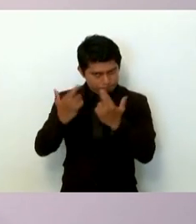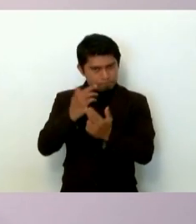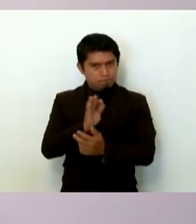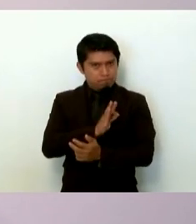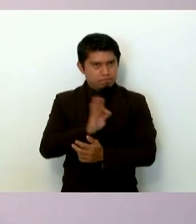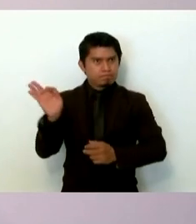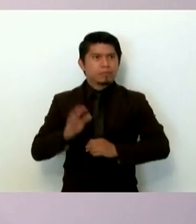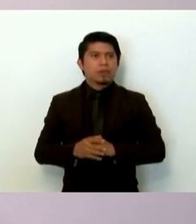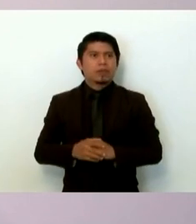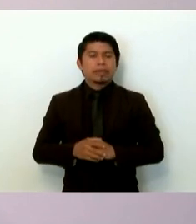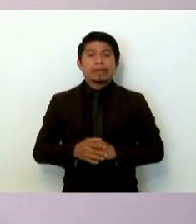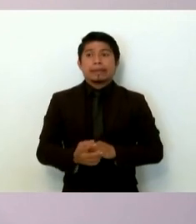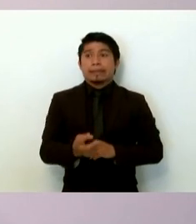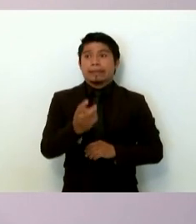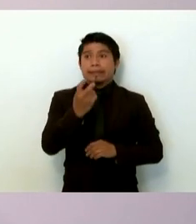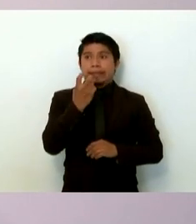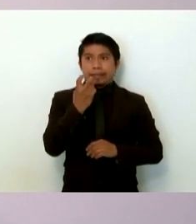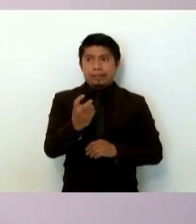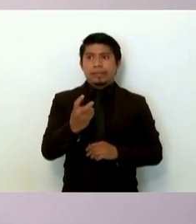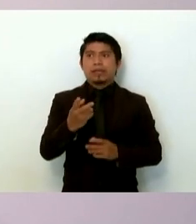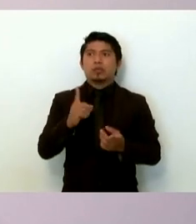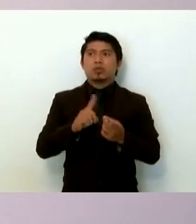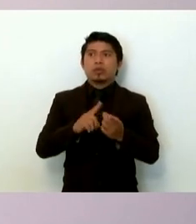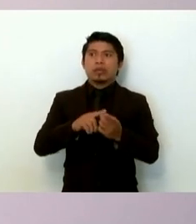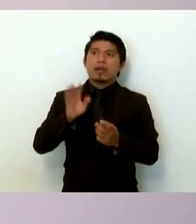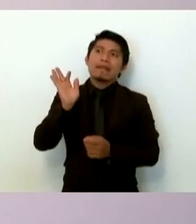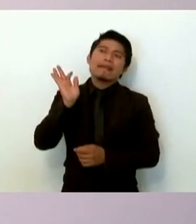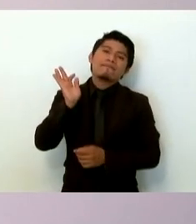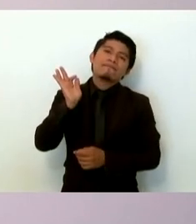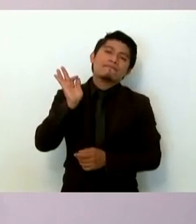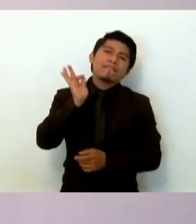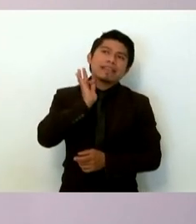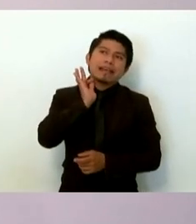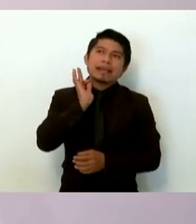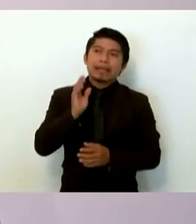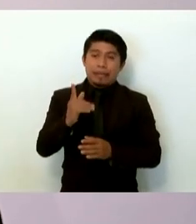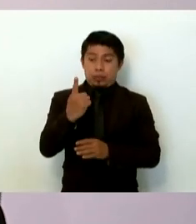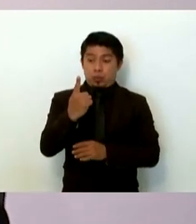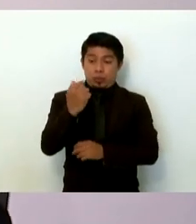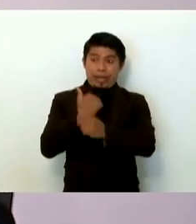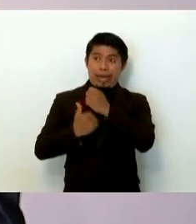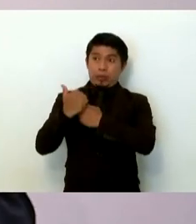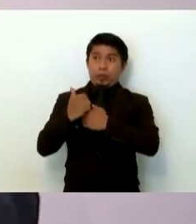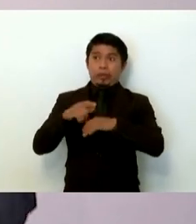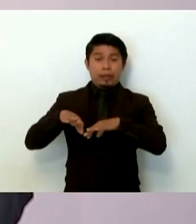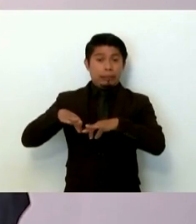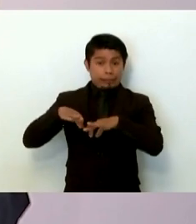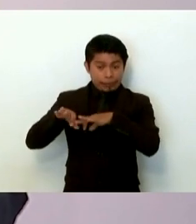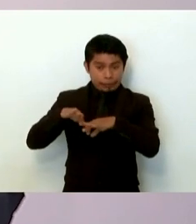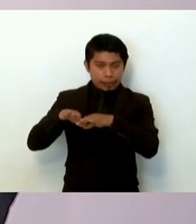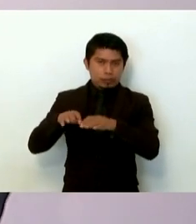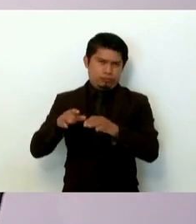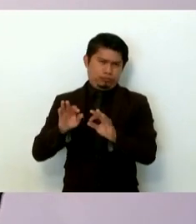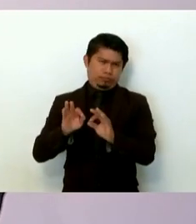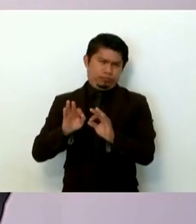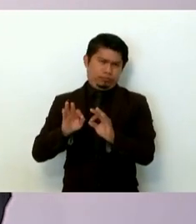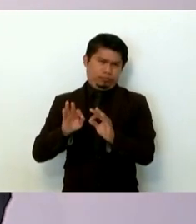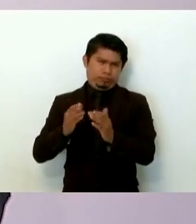Y está en manos de la Fiscalía, que desde hace un año está haciendo un trabajo diligente.